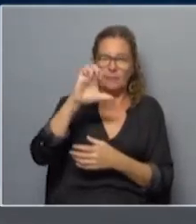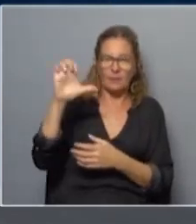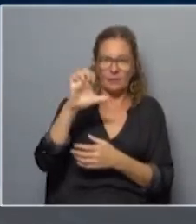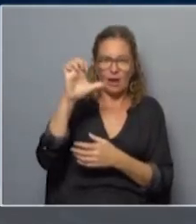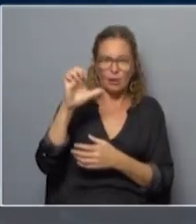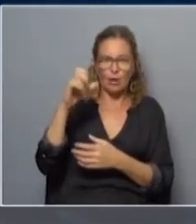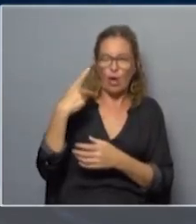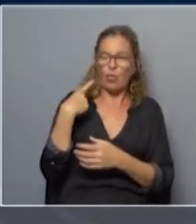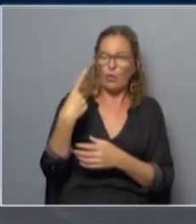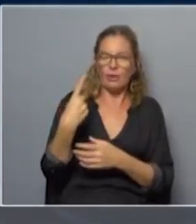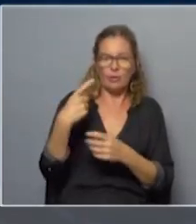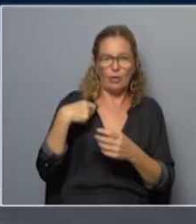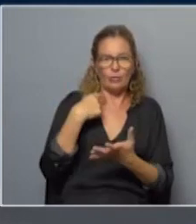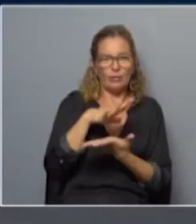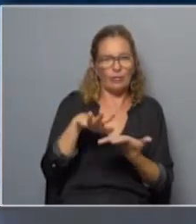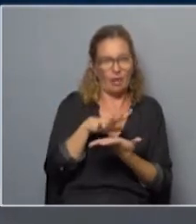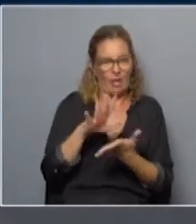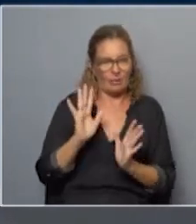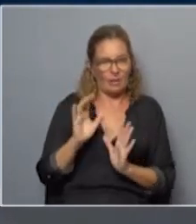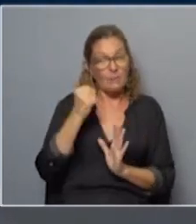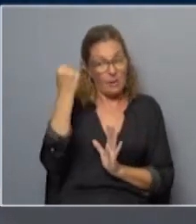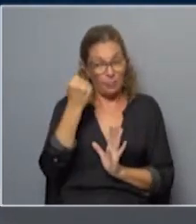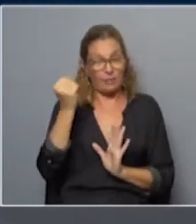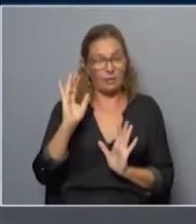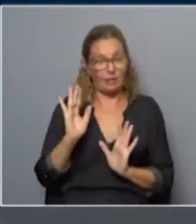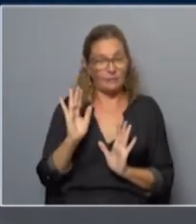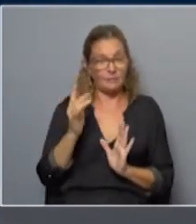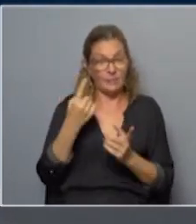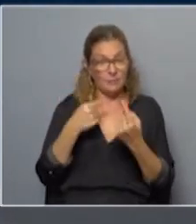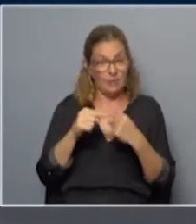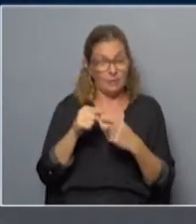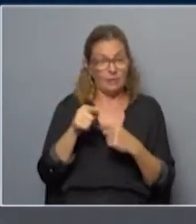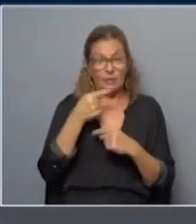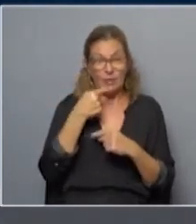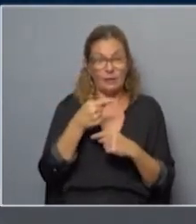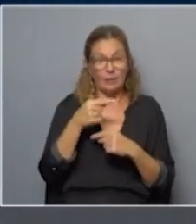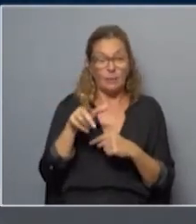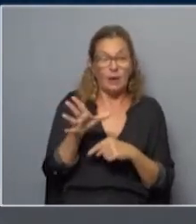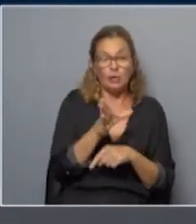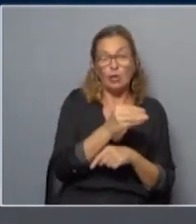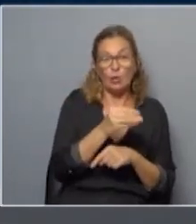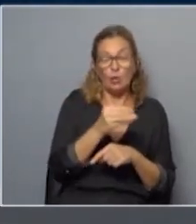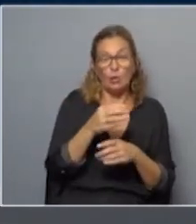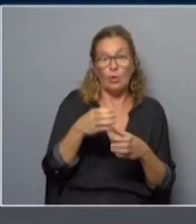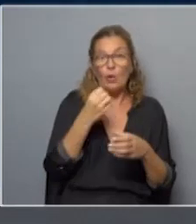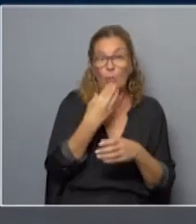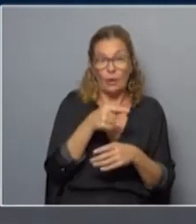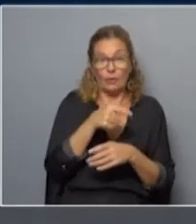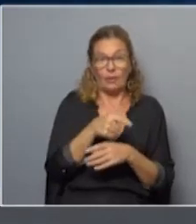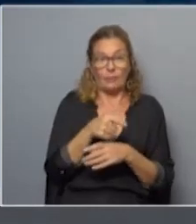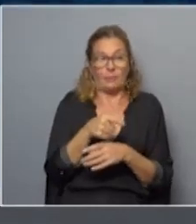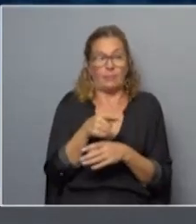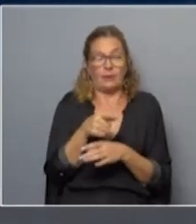propietario en una sociedad. Y se dice que incluso para los sectores populares, lo bueno es que,